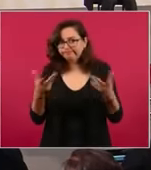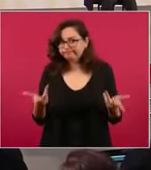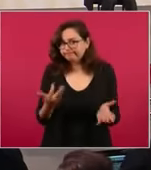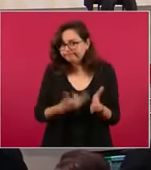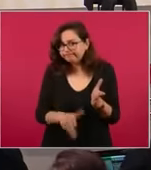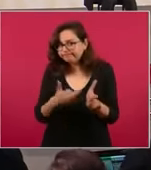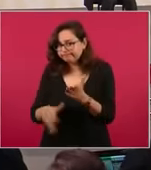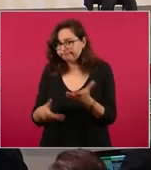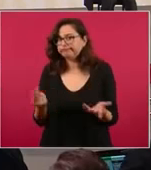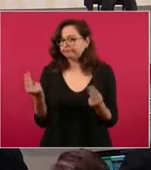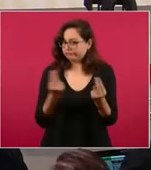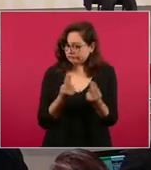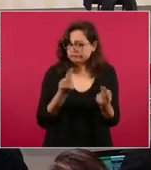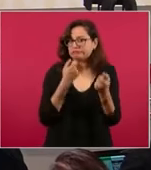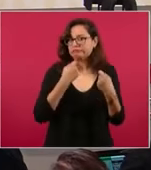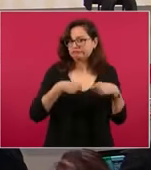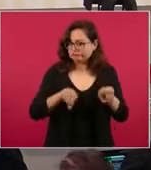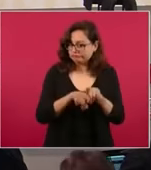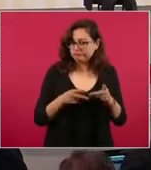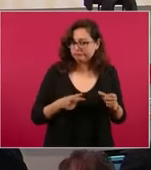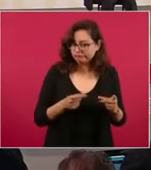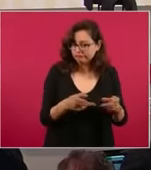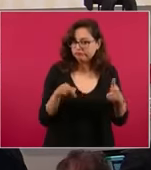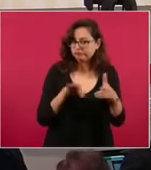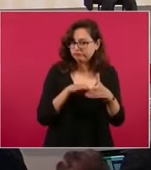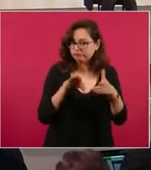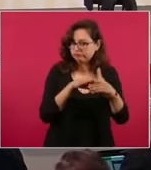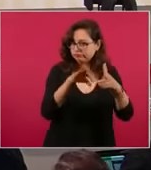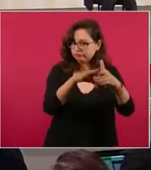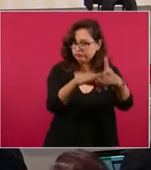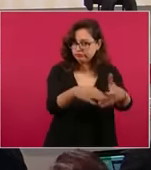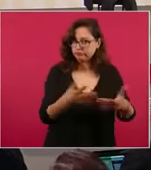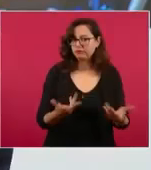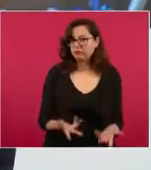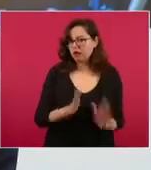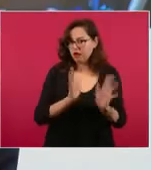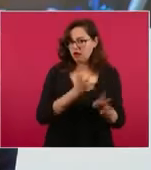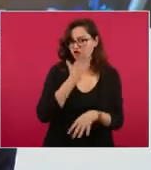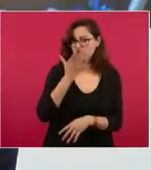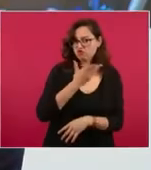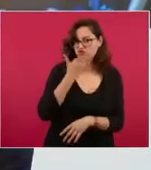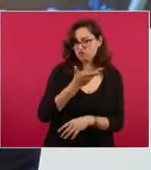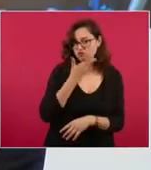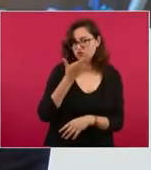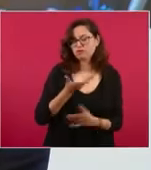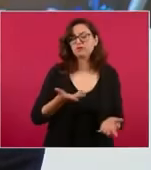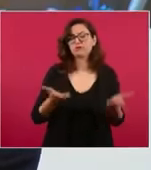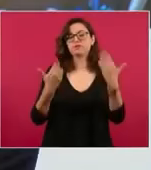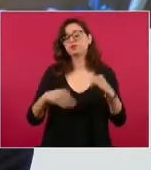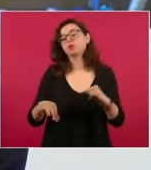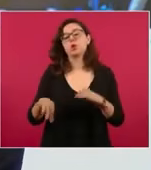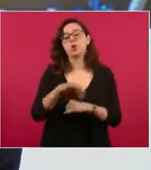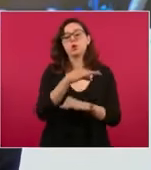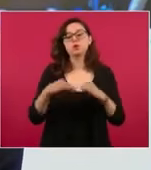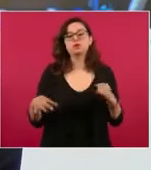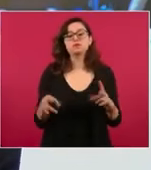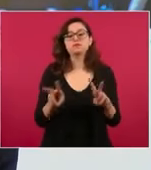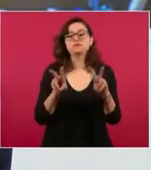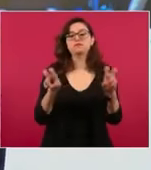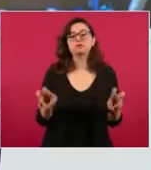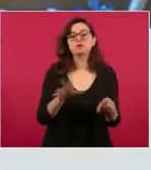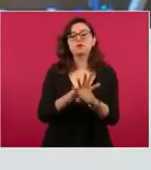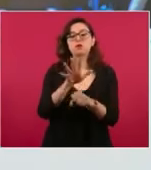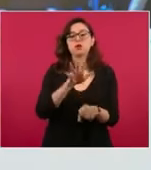regular. Y finalmente queremos dar a conocer sobre la instalación de la mesa de